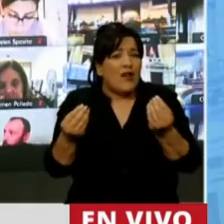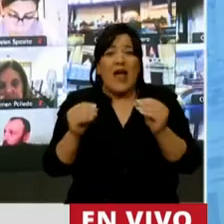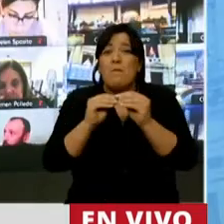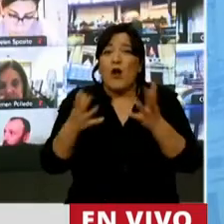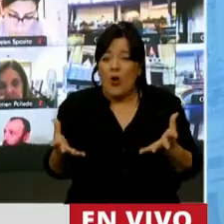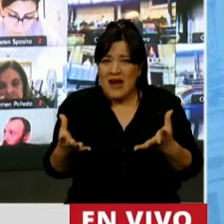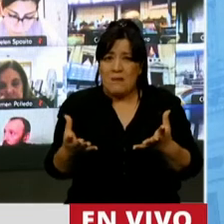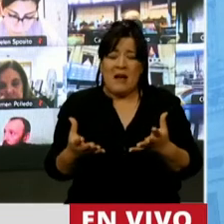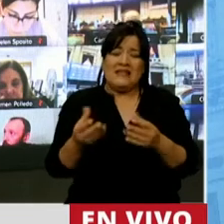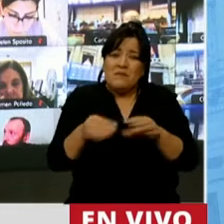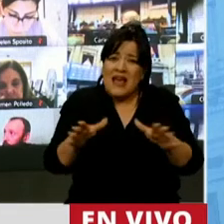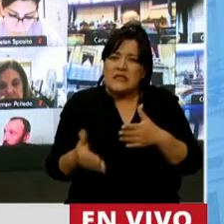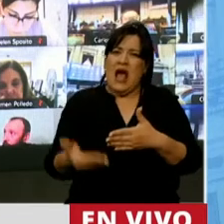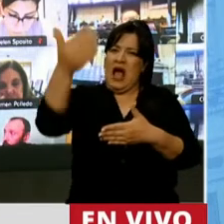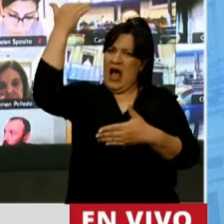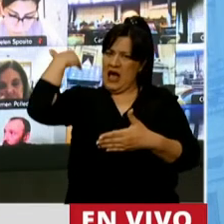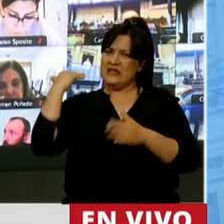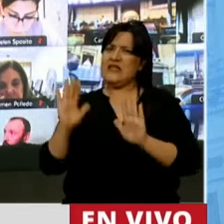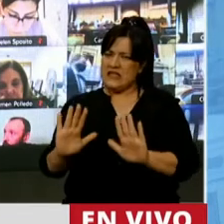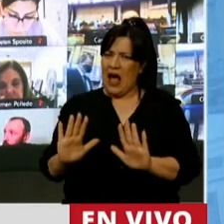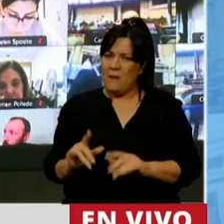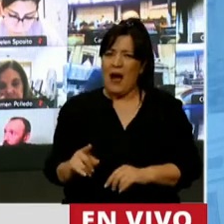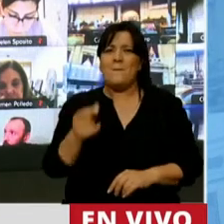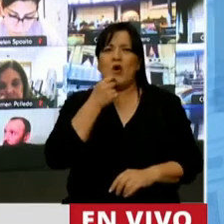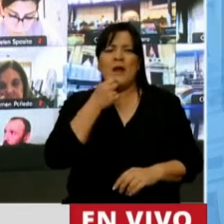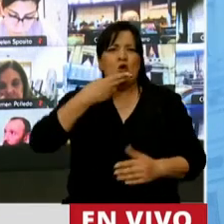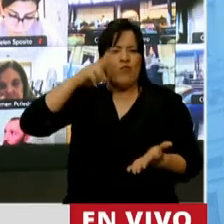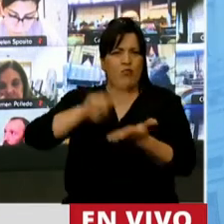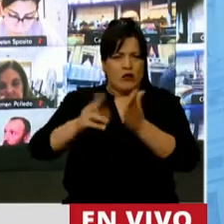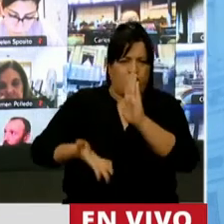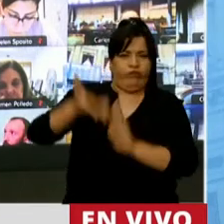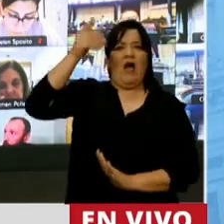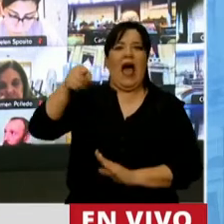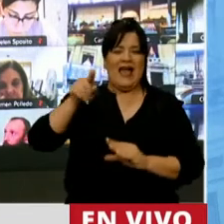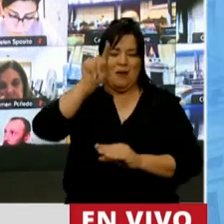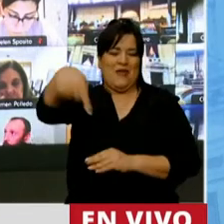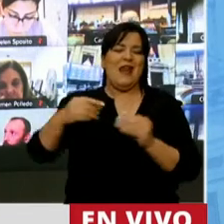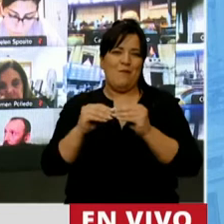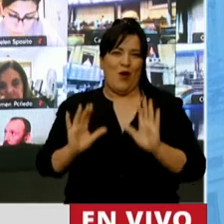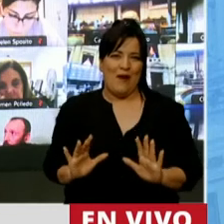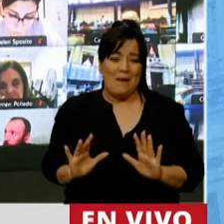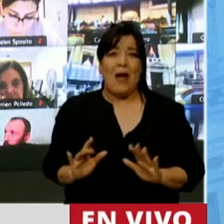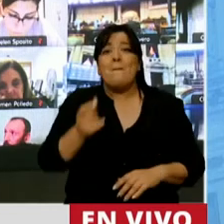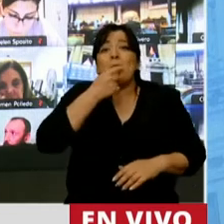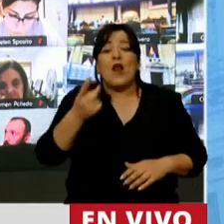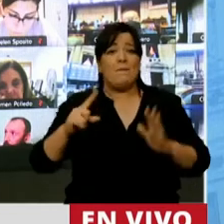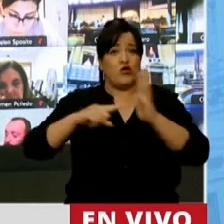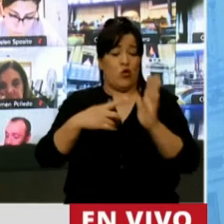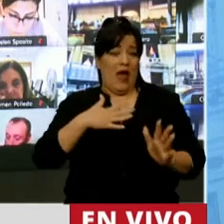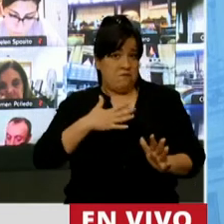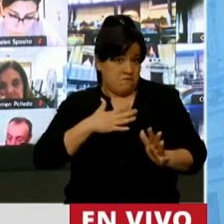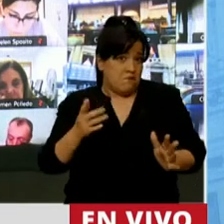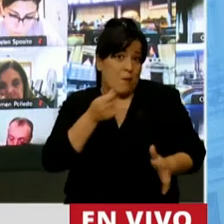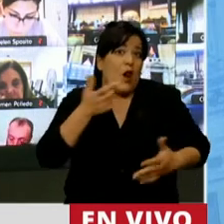empezaron mucho antes. Empezaron cuando se hicieron los tarifazos, empezaron cuando en ciudades como la mía